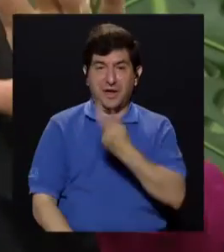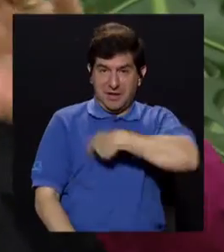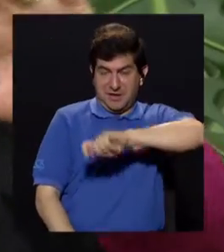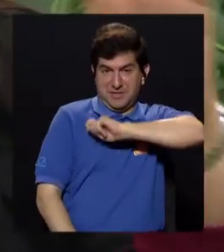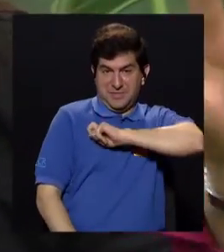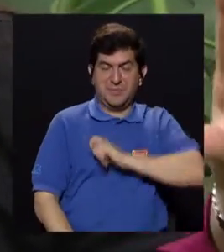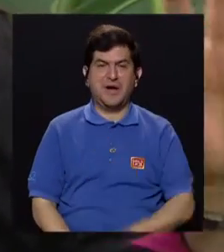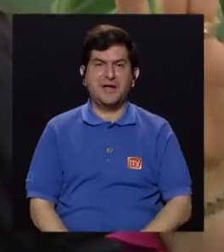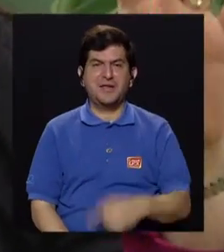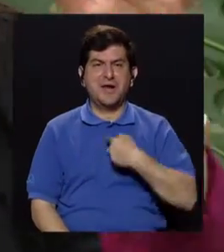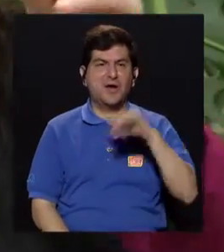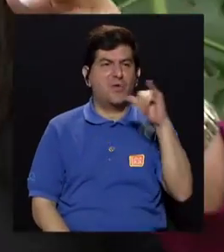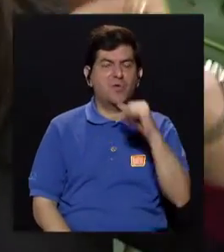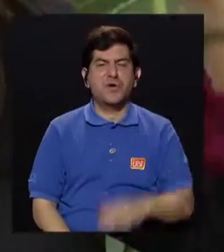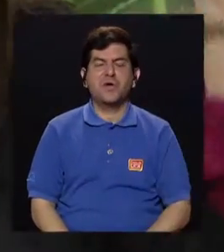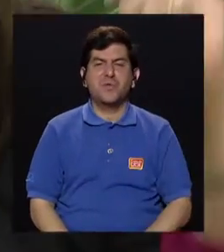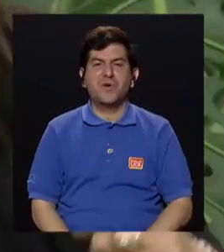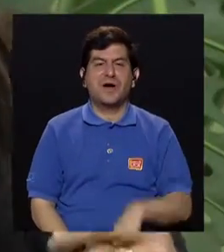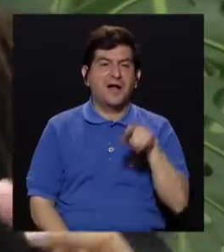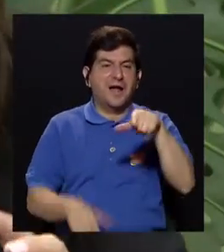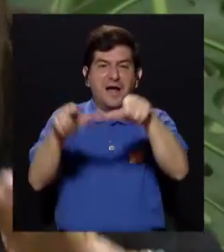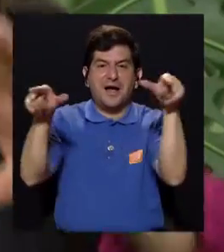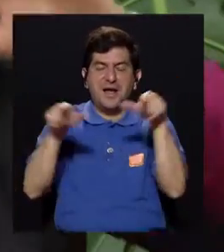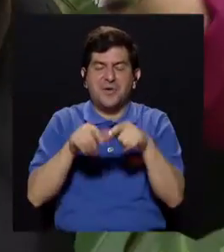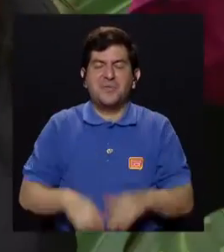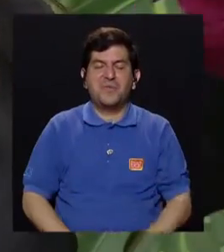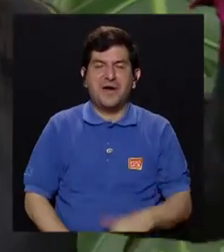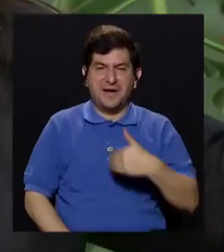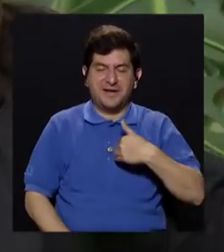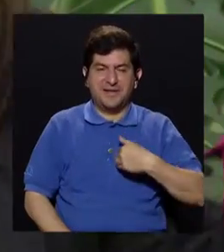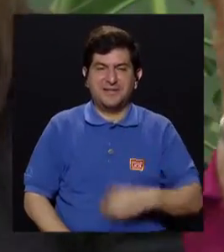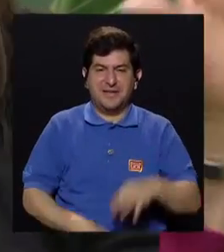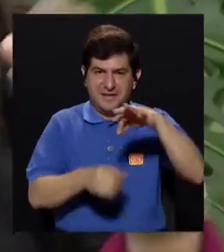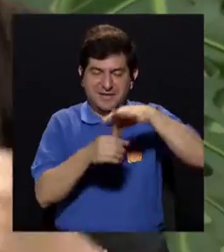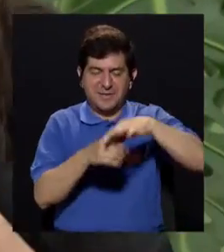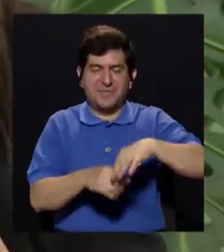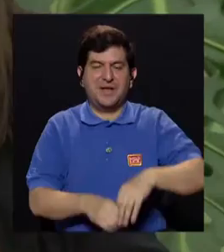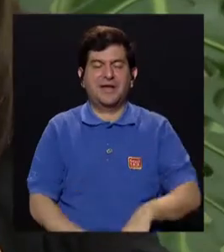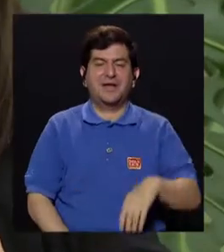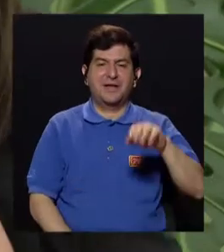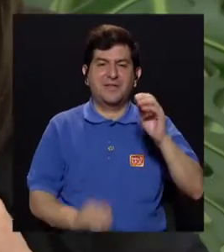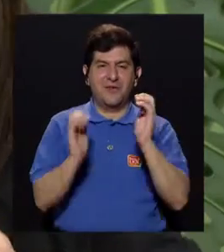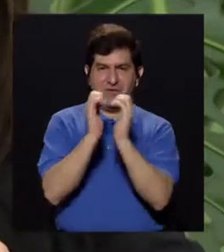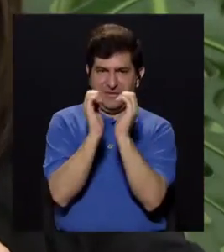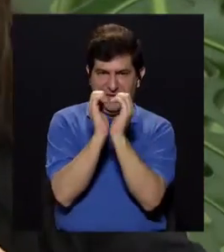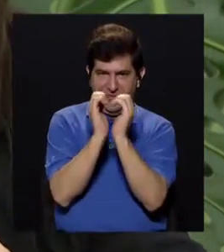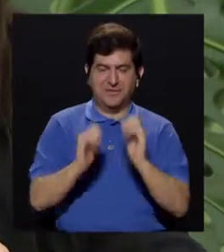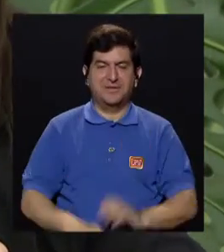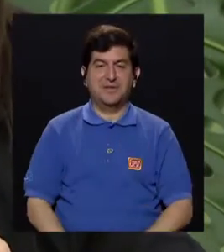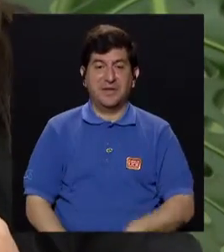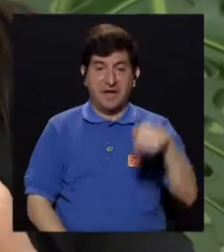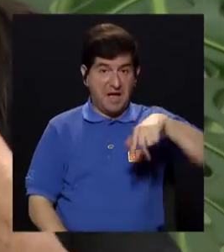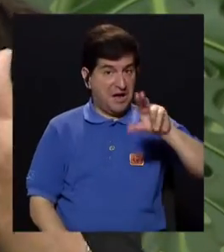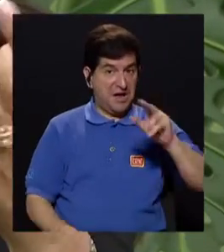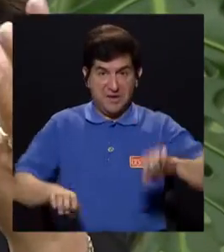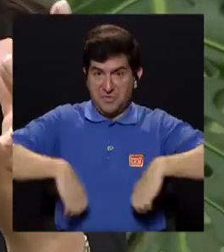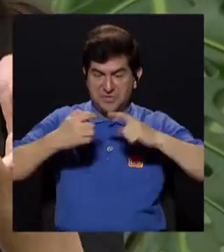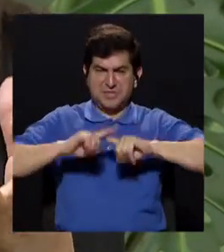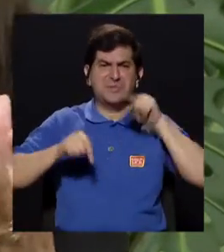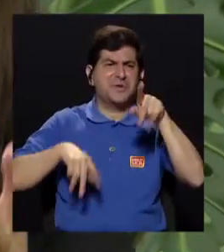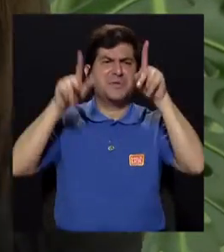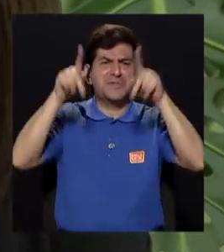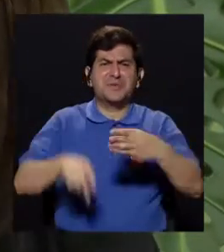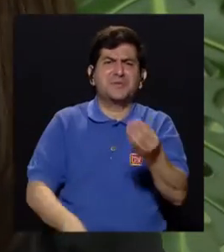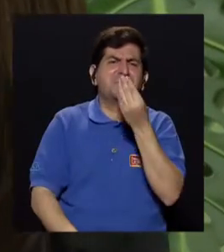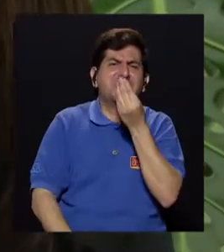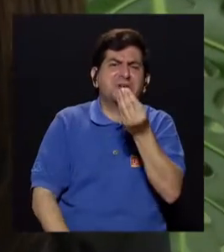parece como las chayoteras, cuando uno se mete a ver cuán chayote está bueno. Hay todos los embutidos, nosotros no lo tenemos aquí de esa manera, pero uno dice,